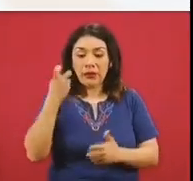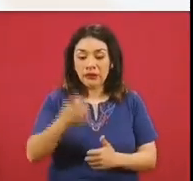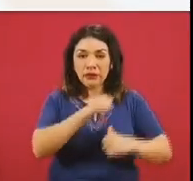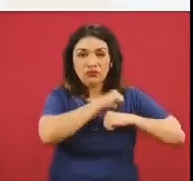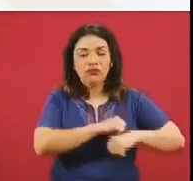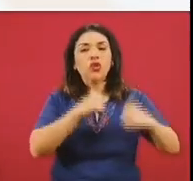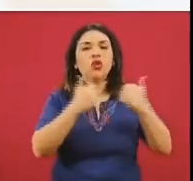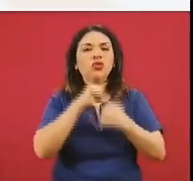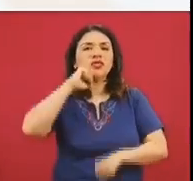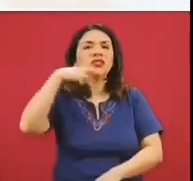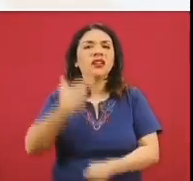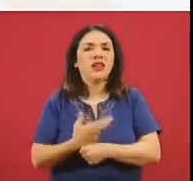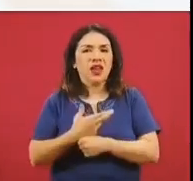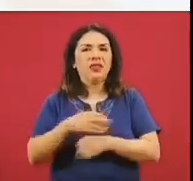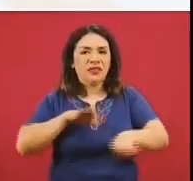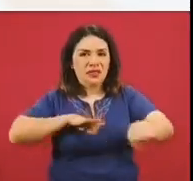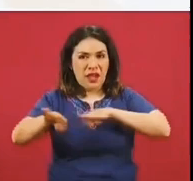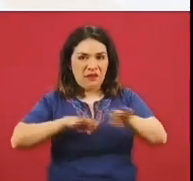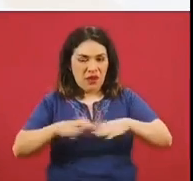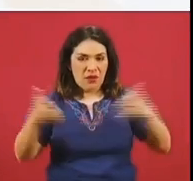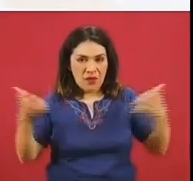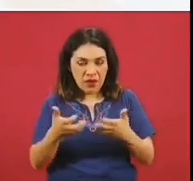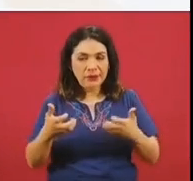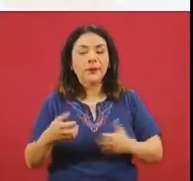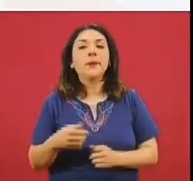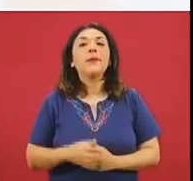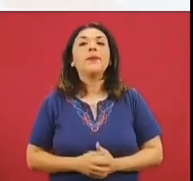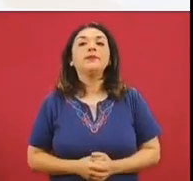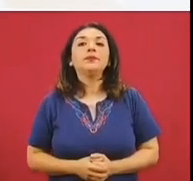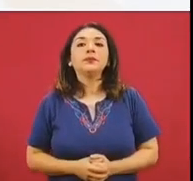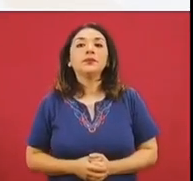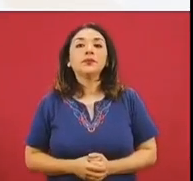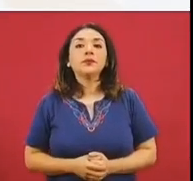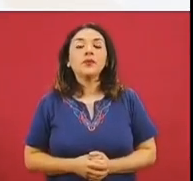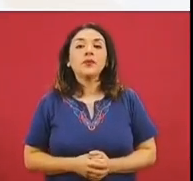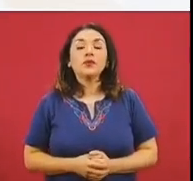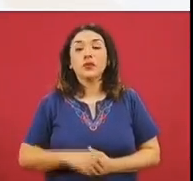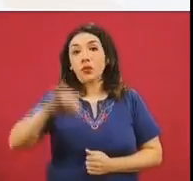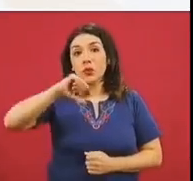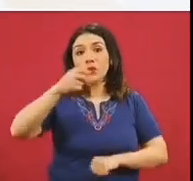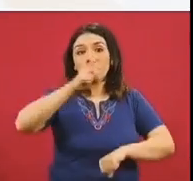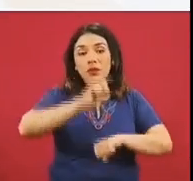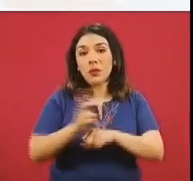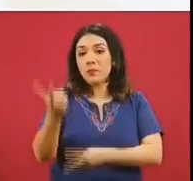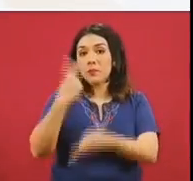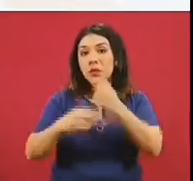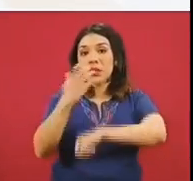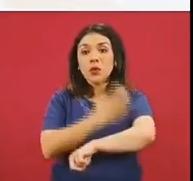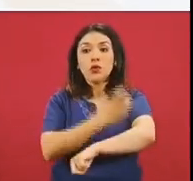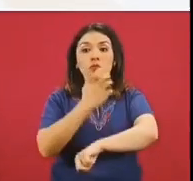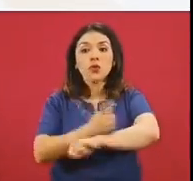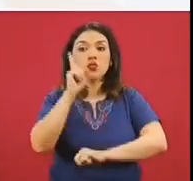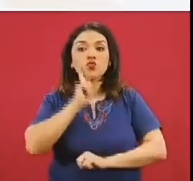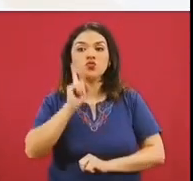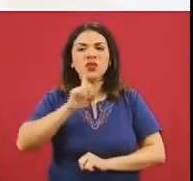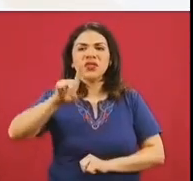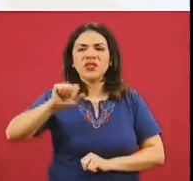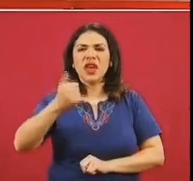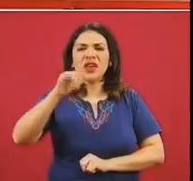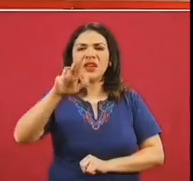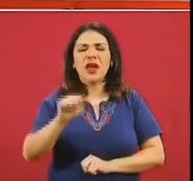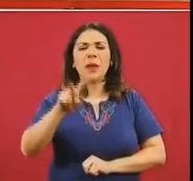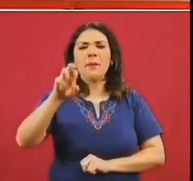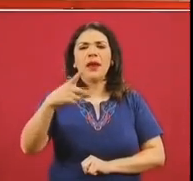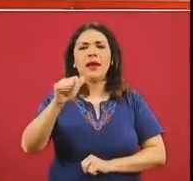cargo de la Secretaría del Trabajo y Previsión Social. El día de hoy nos acompaña Daira Vergara,